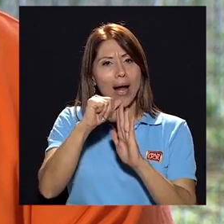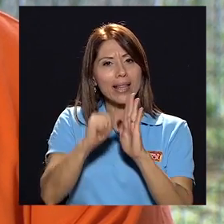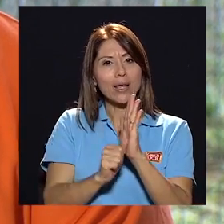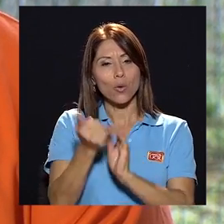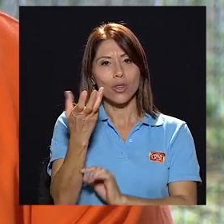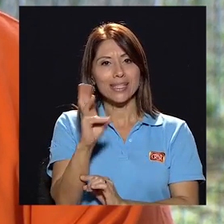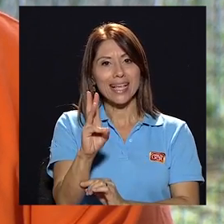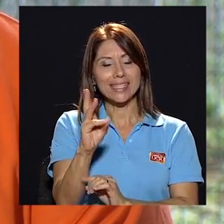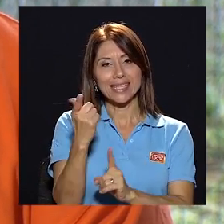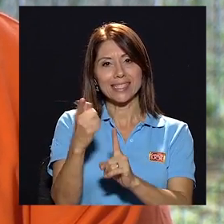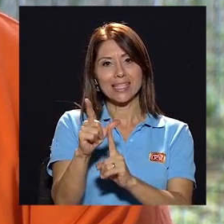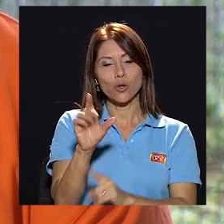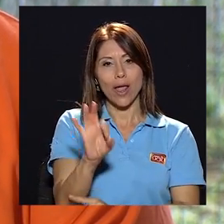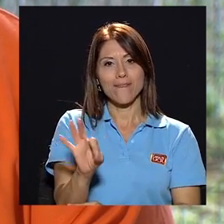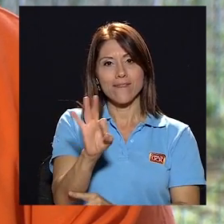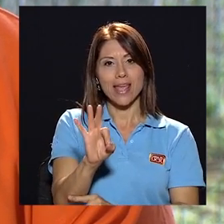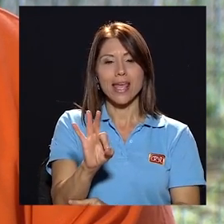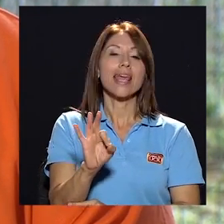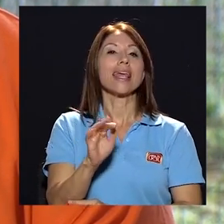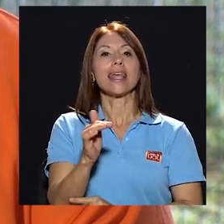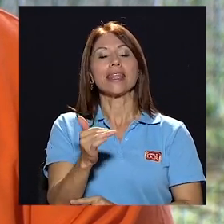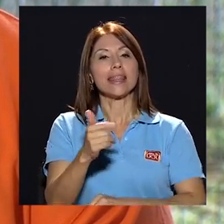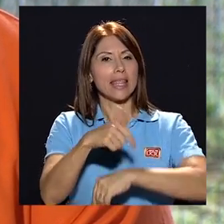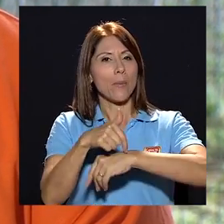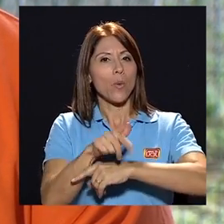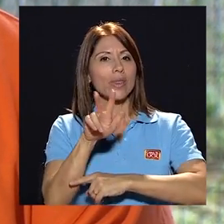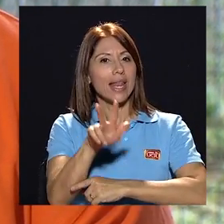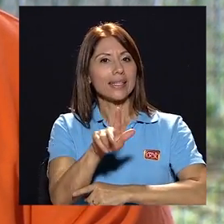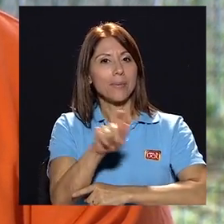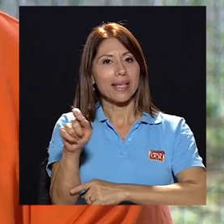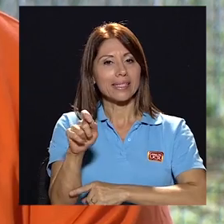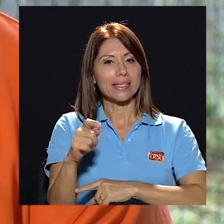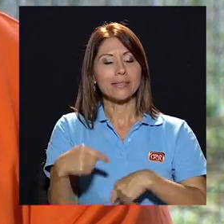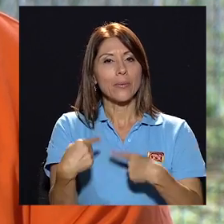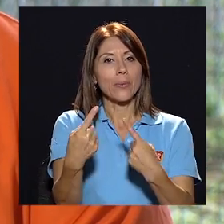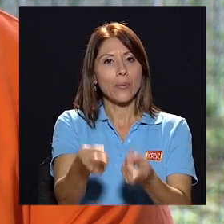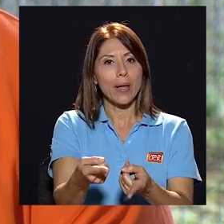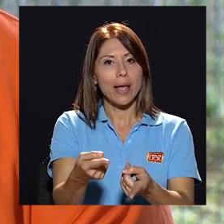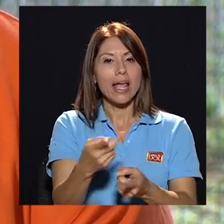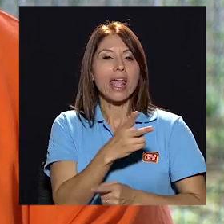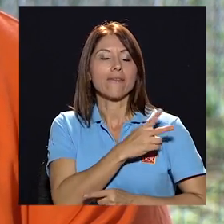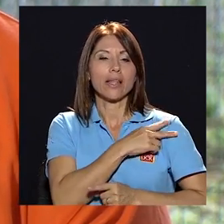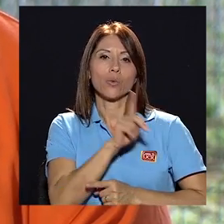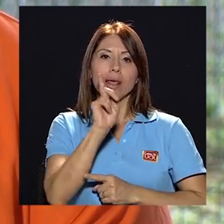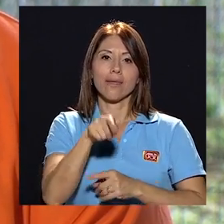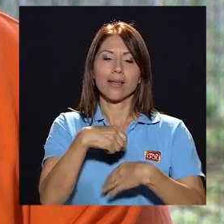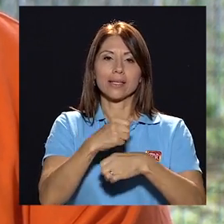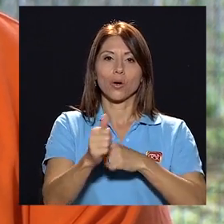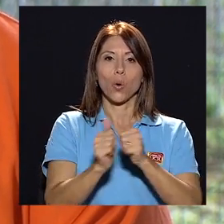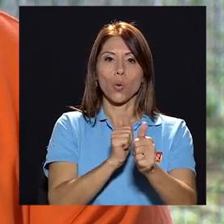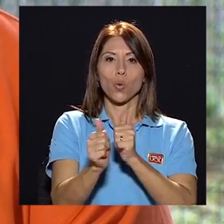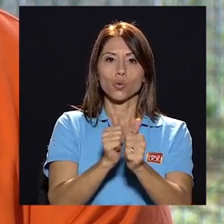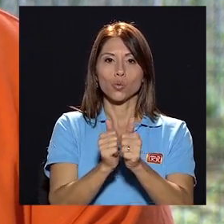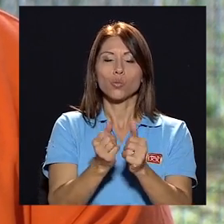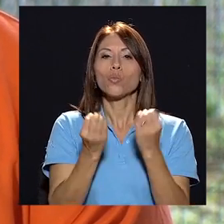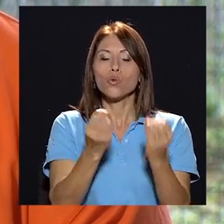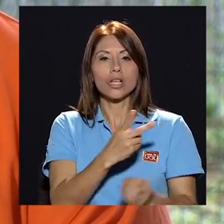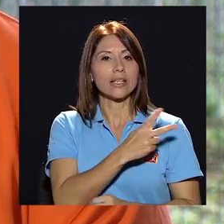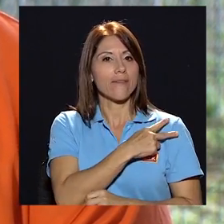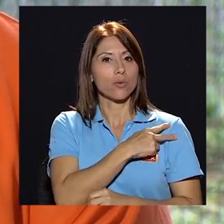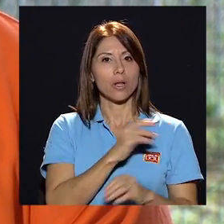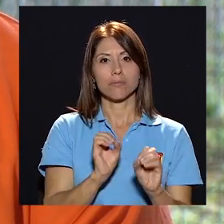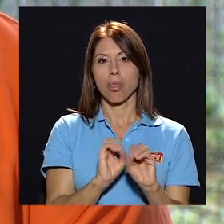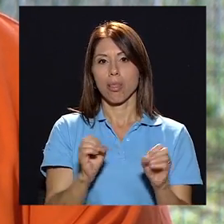inciso F, el artículo 16, tienen tres meses las jefaturas para sacar la concurso. Muchas